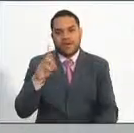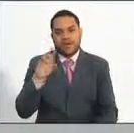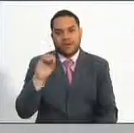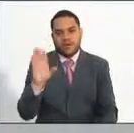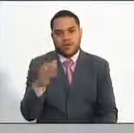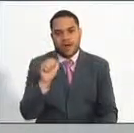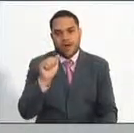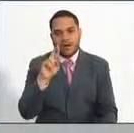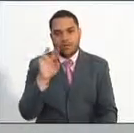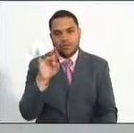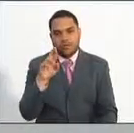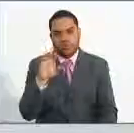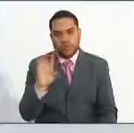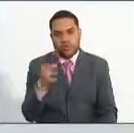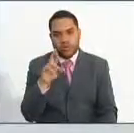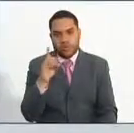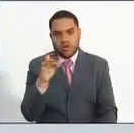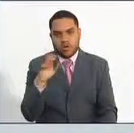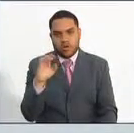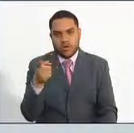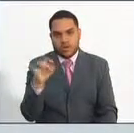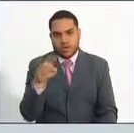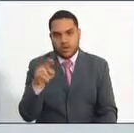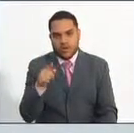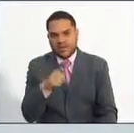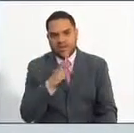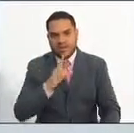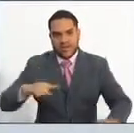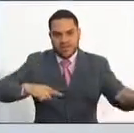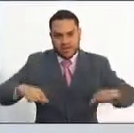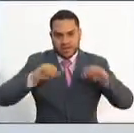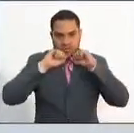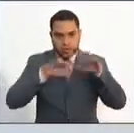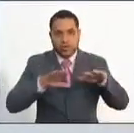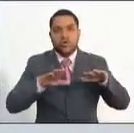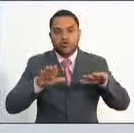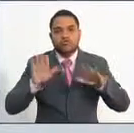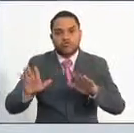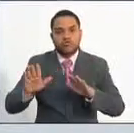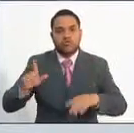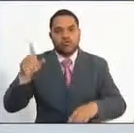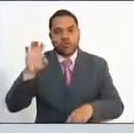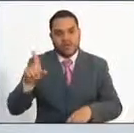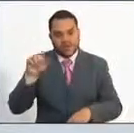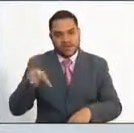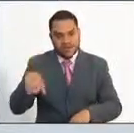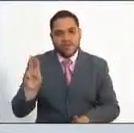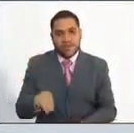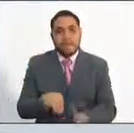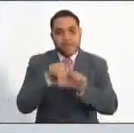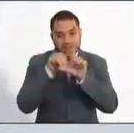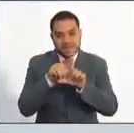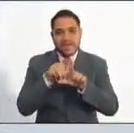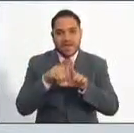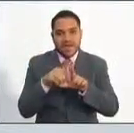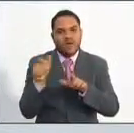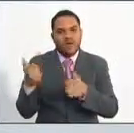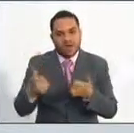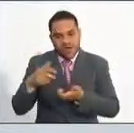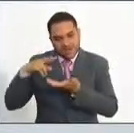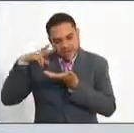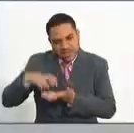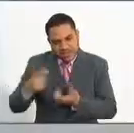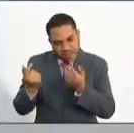encargado de la Comisión Nacional del Servicio Civil. Él es administrador público de la ESAP, cuenta con maestría en ciencias financieras y de sistema,